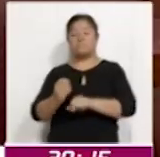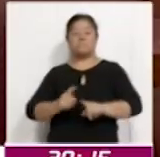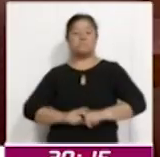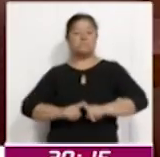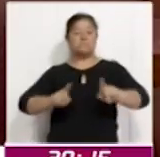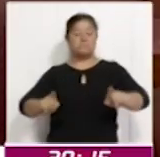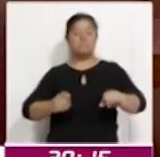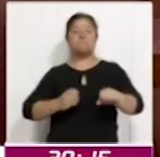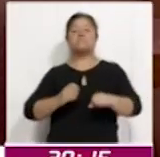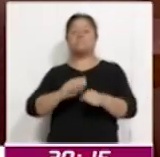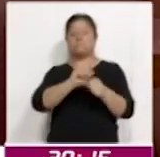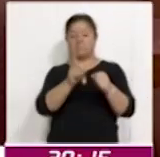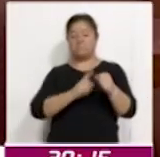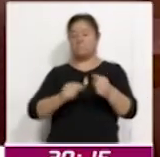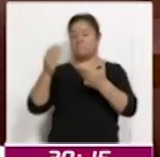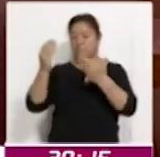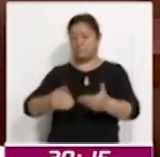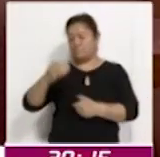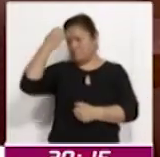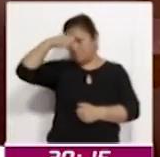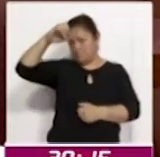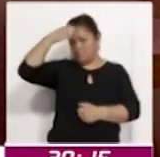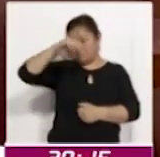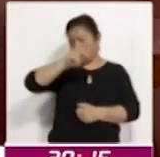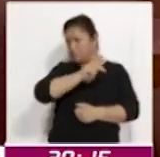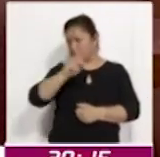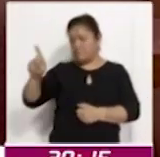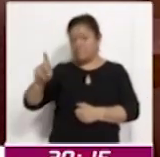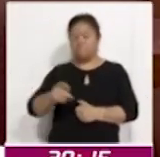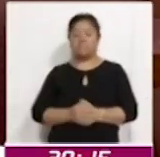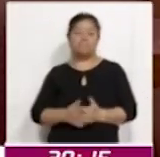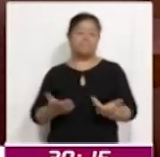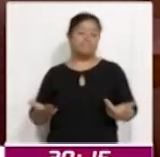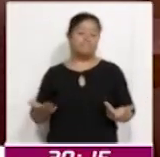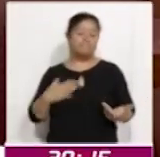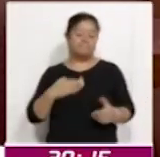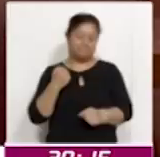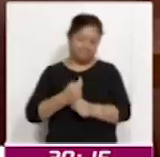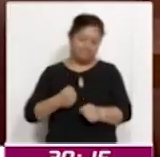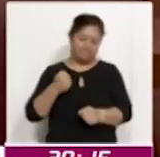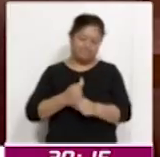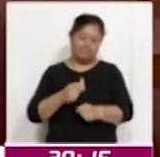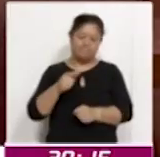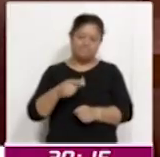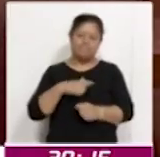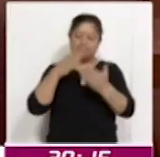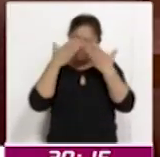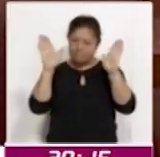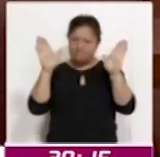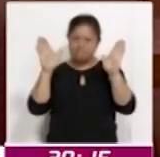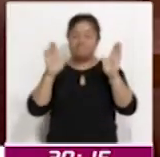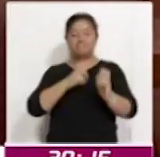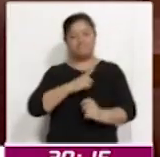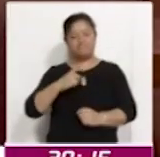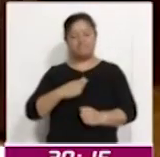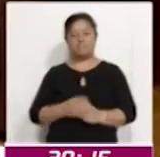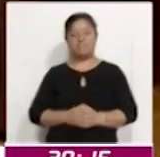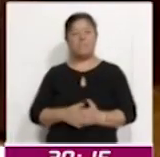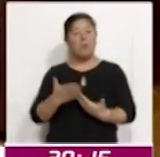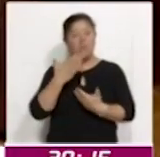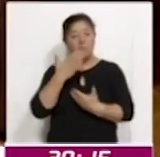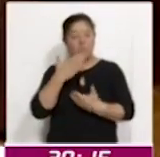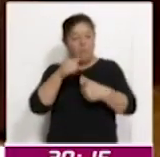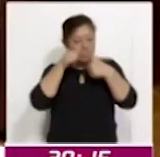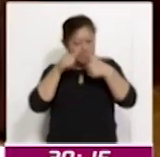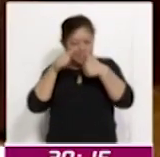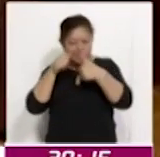República a compartir sus experiencias y, pues, la importancia, insisto, de visibilizar, ¿no? Muy bien, pues, estaremos muy atentos de todas